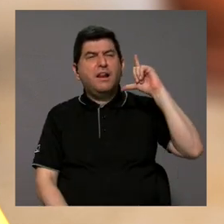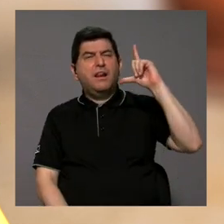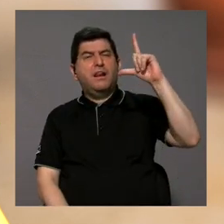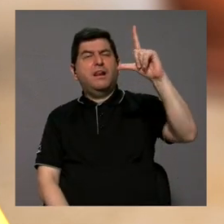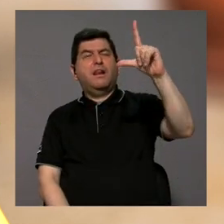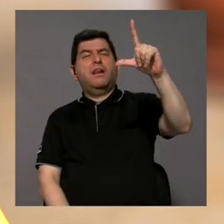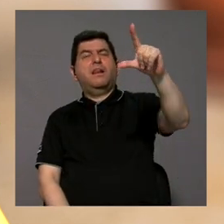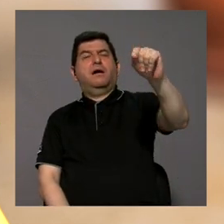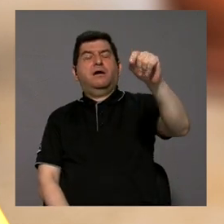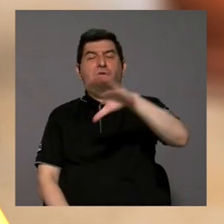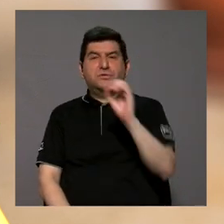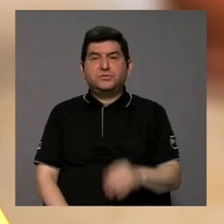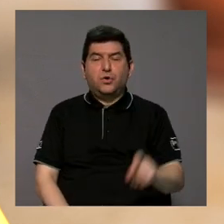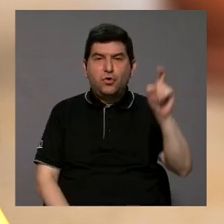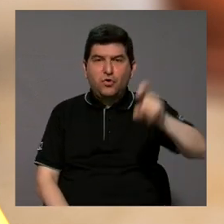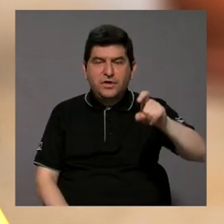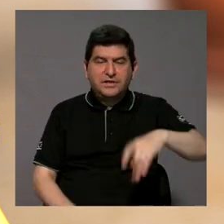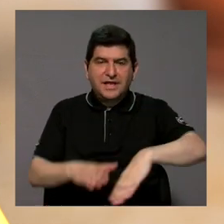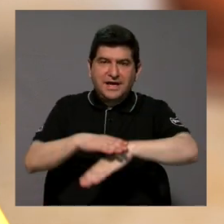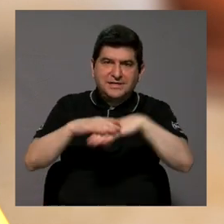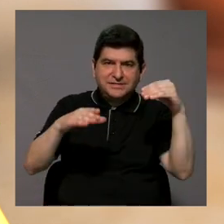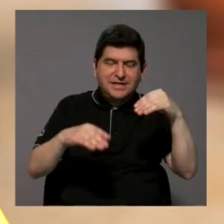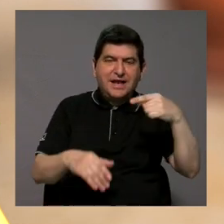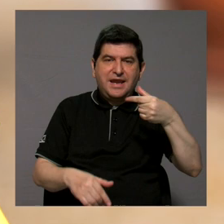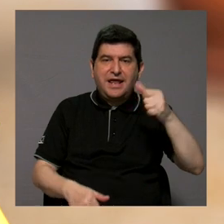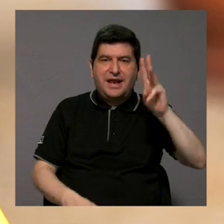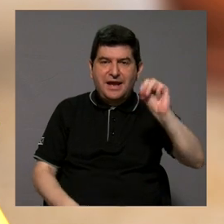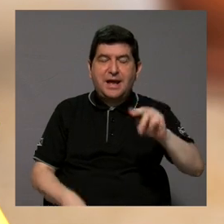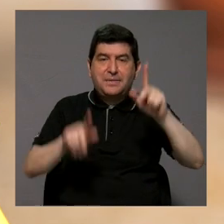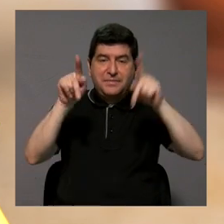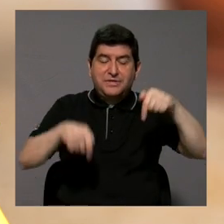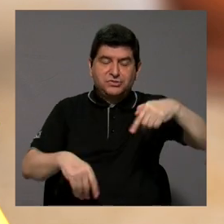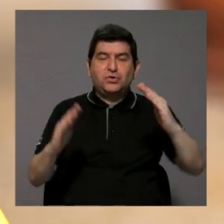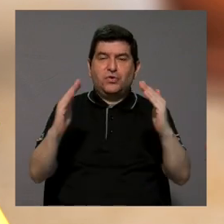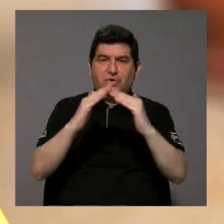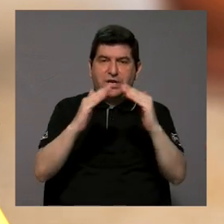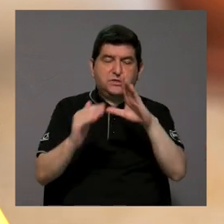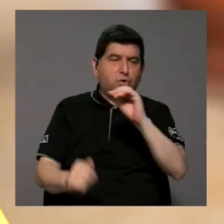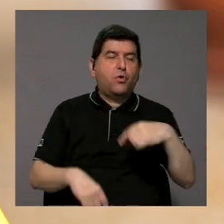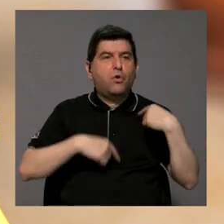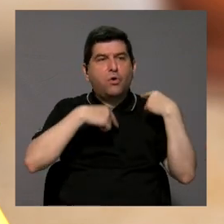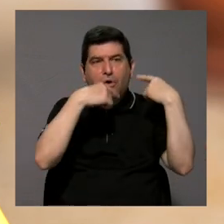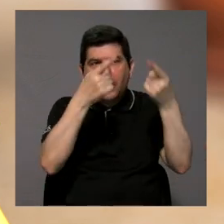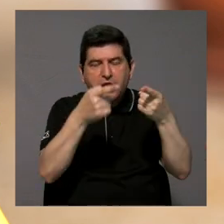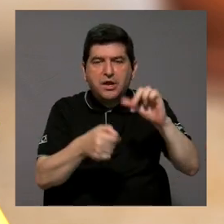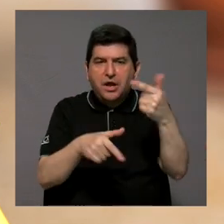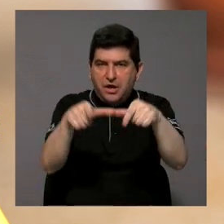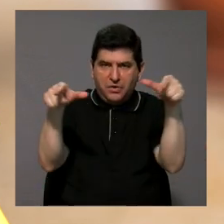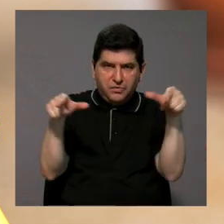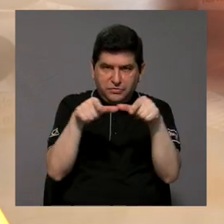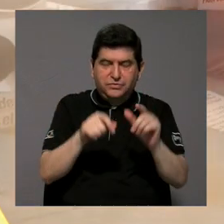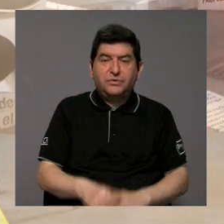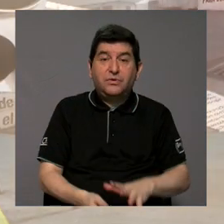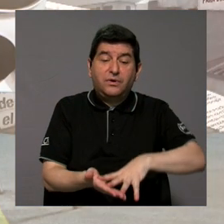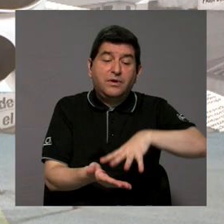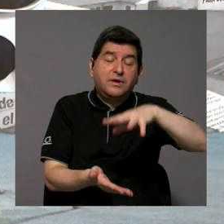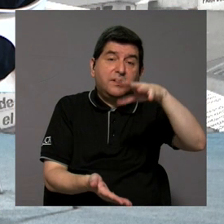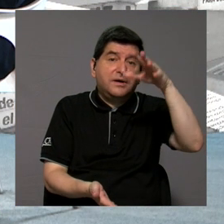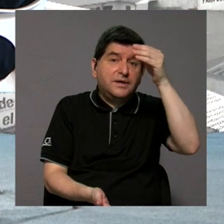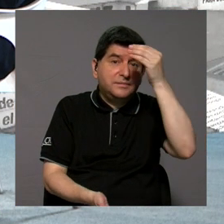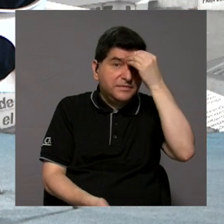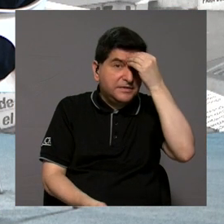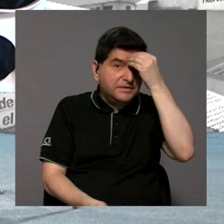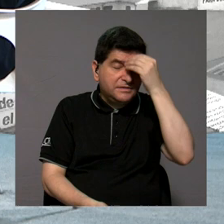distancia larga o tenemos que salir fuera de la gama los que vivimos acá o trasladarnos y es aprender